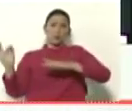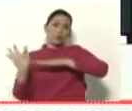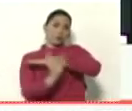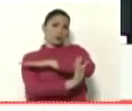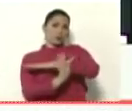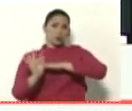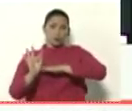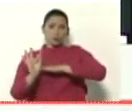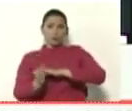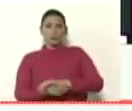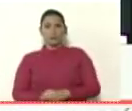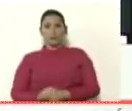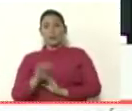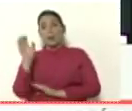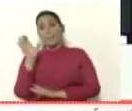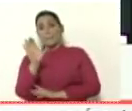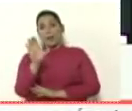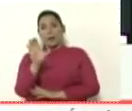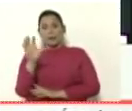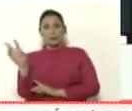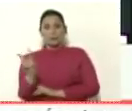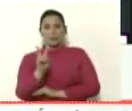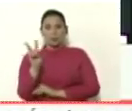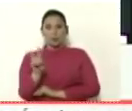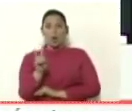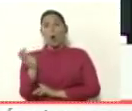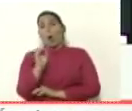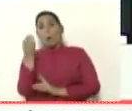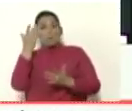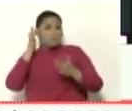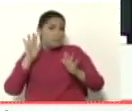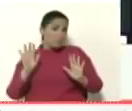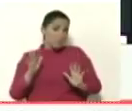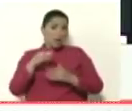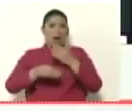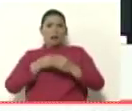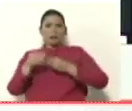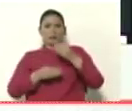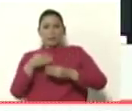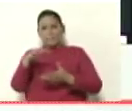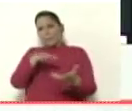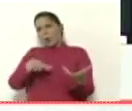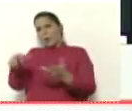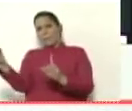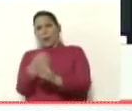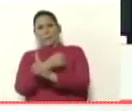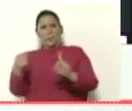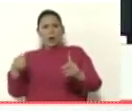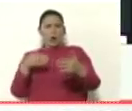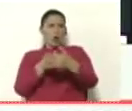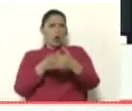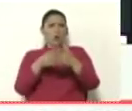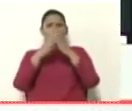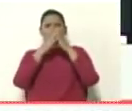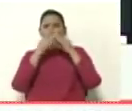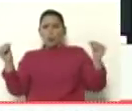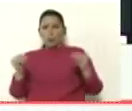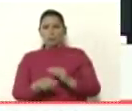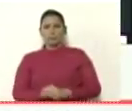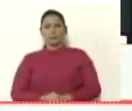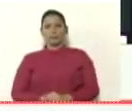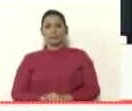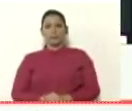sagradas de la patria venezolana o que han intentado generar situaciones de violencia contra todas y contra todos,